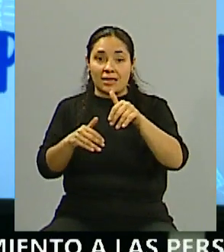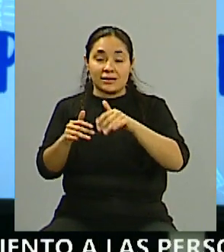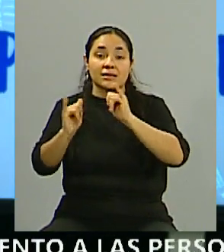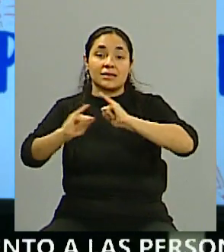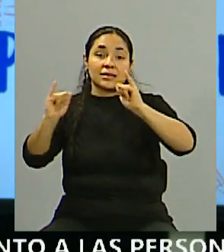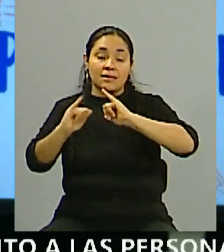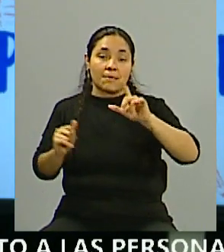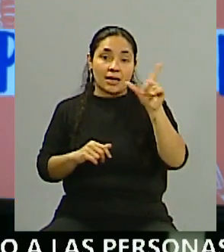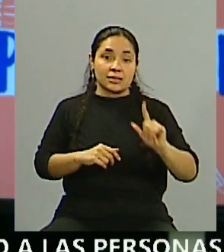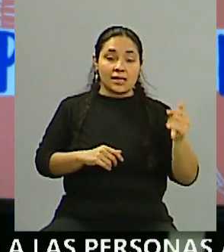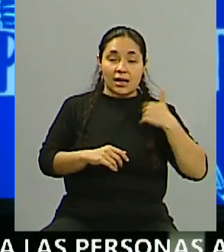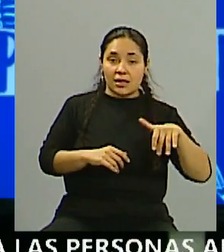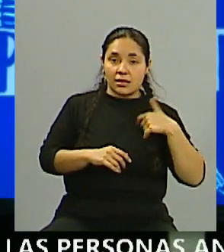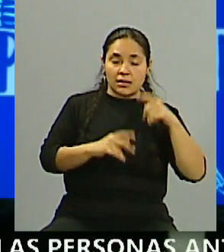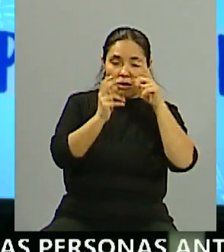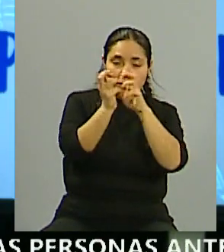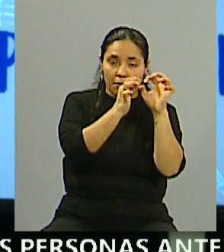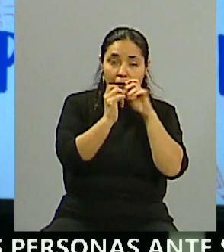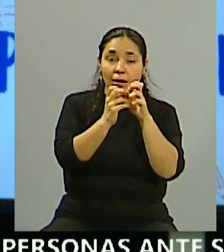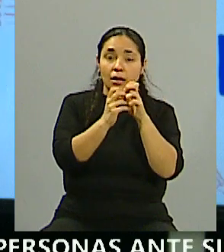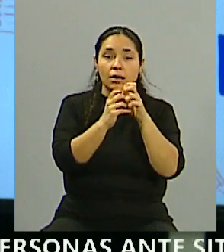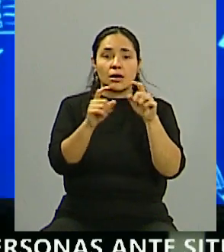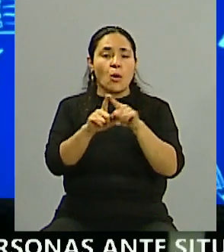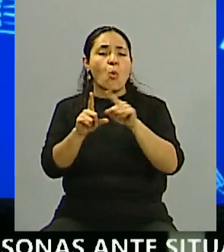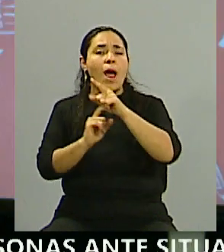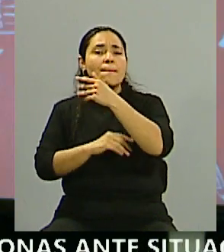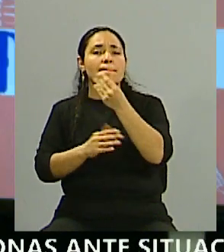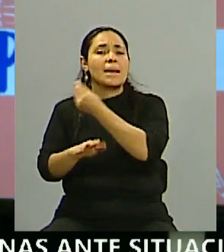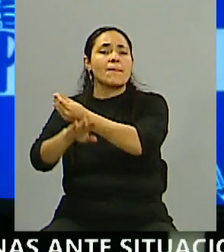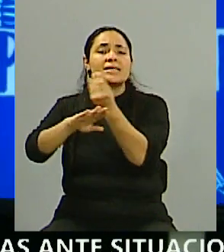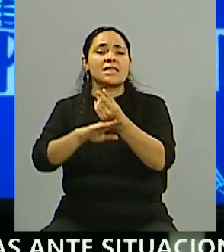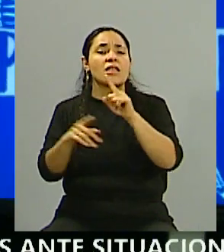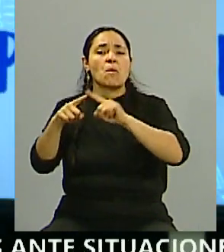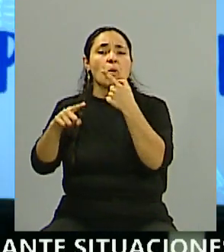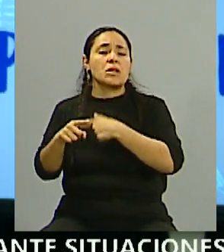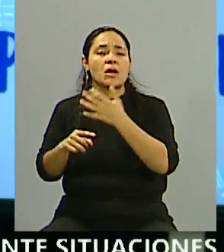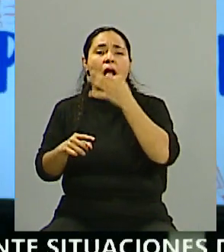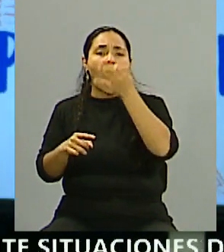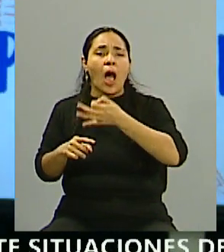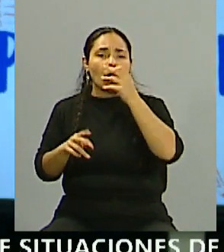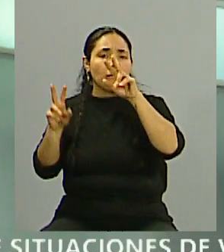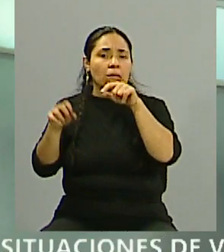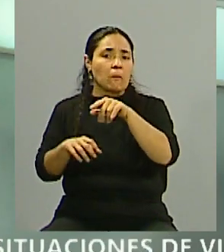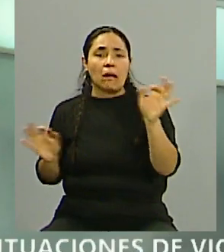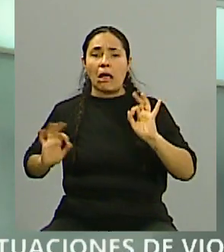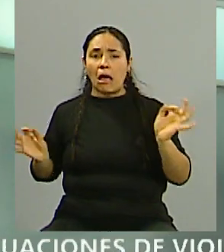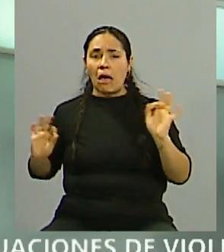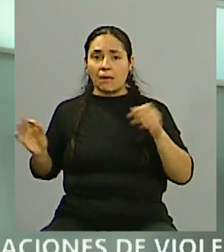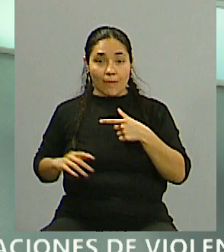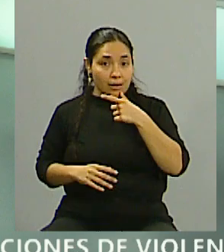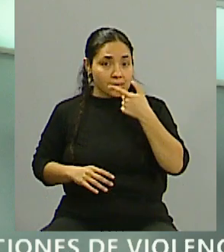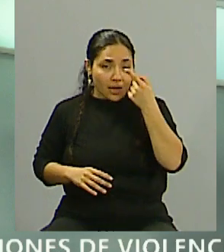ningún dirigente político que esté hablando de este tema. No, no he visto. Mirá que hace tiempo que estoy... genera interés? No, no lo sé.